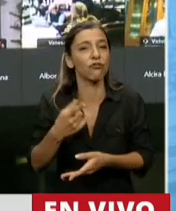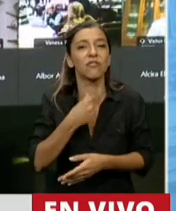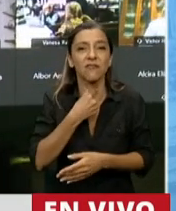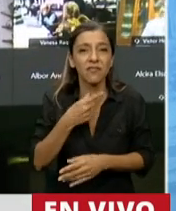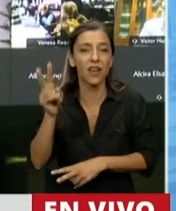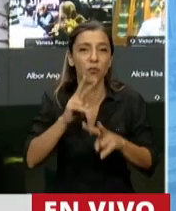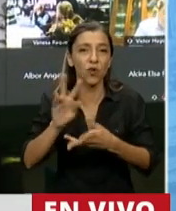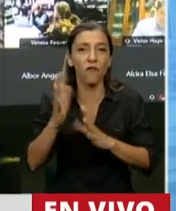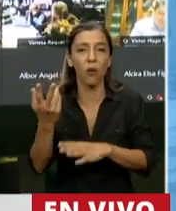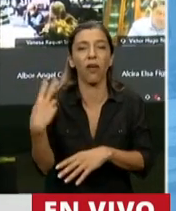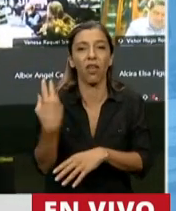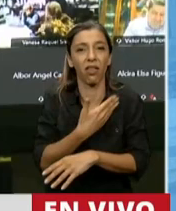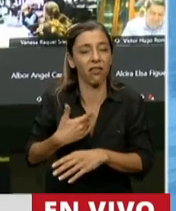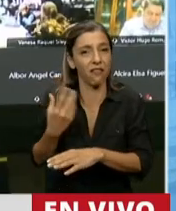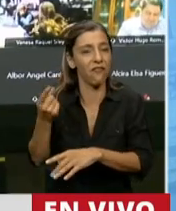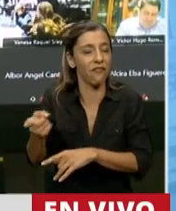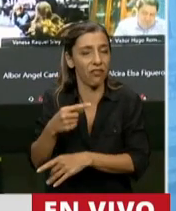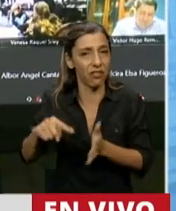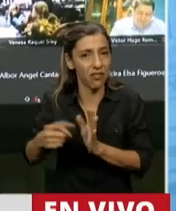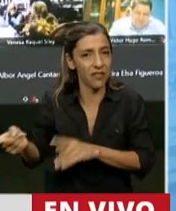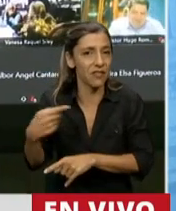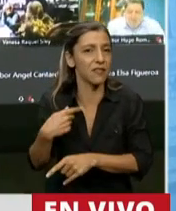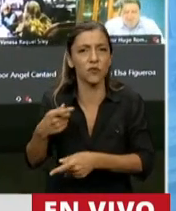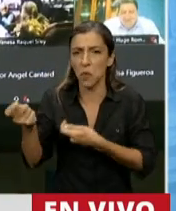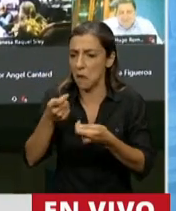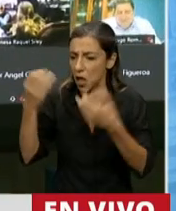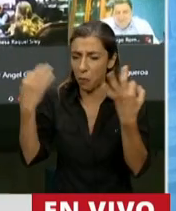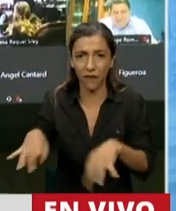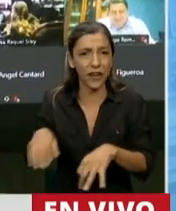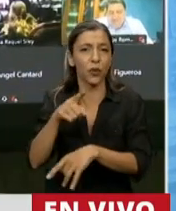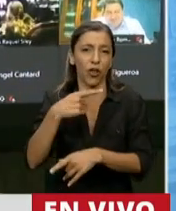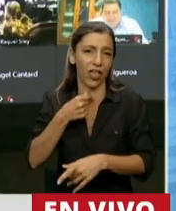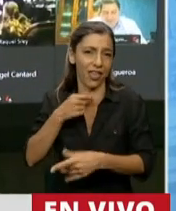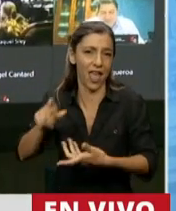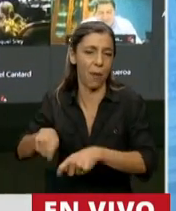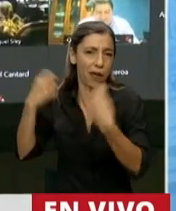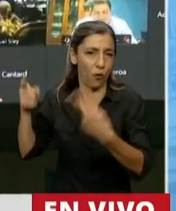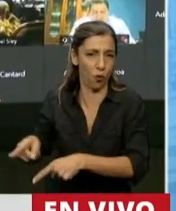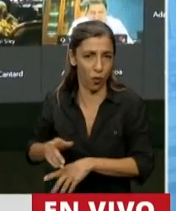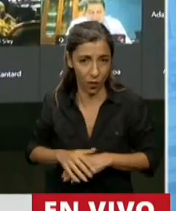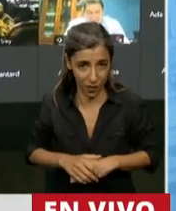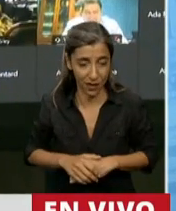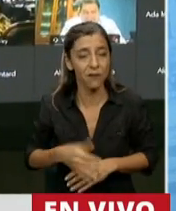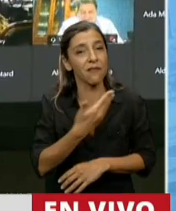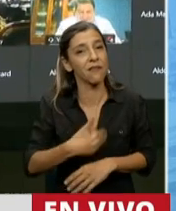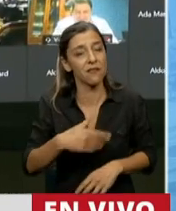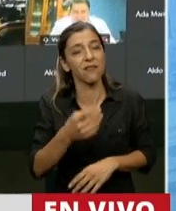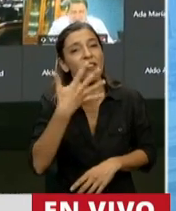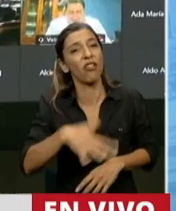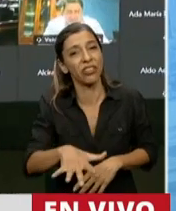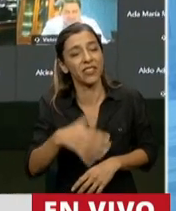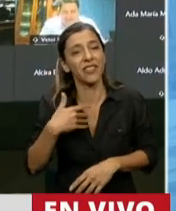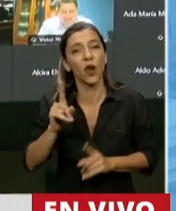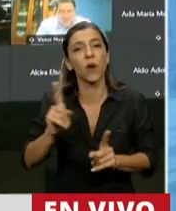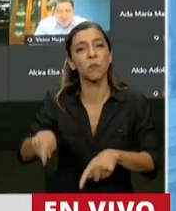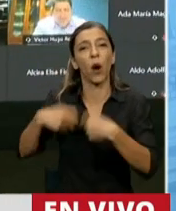bien las cosas, que ha manejado muy bien la Ciudad de Buenos Aires. Pero el gobierno tiene que entender que no solamente perjudican a un